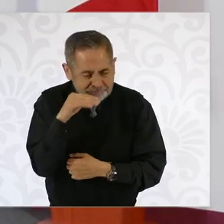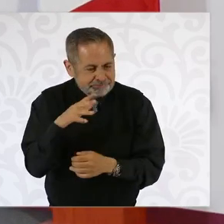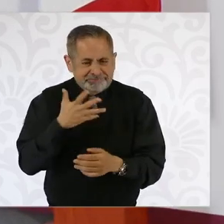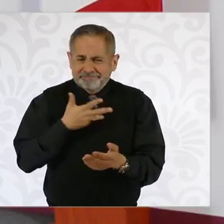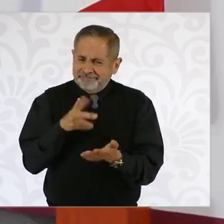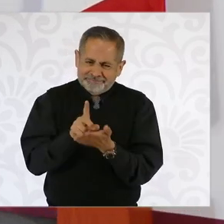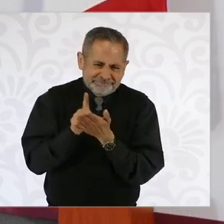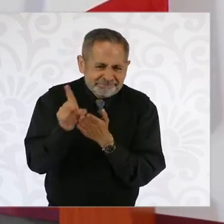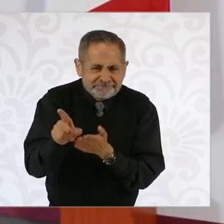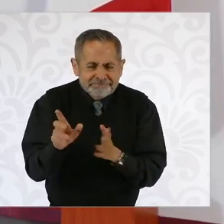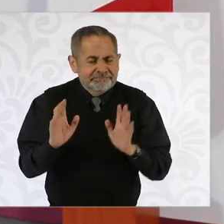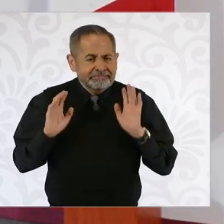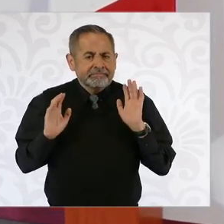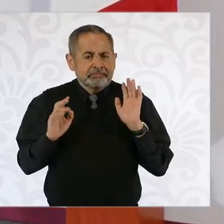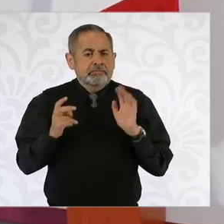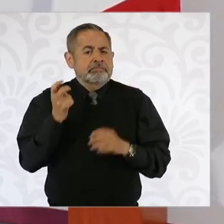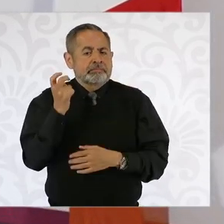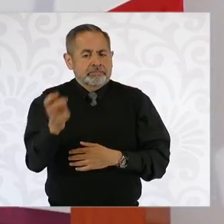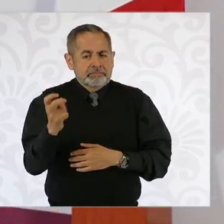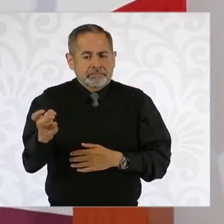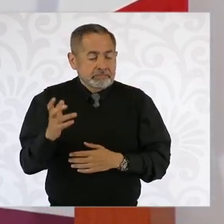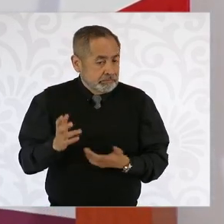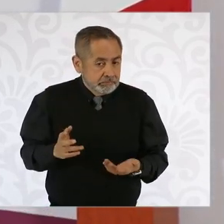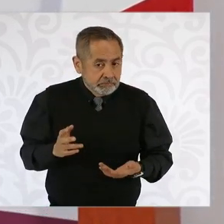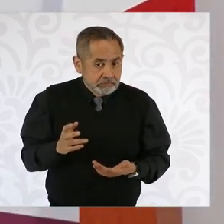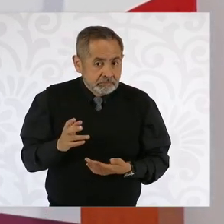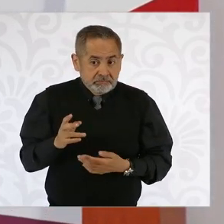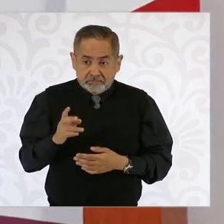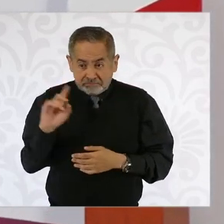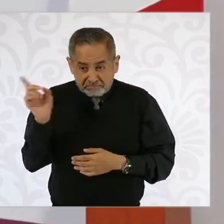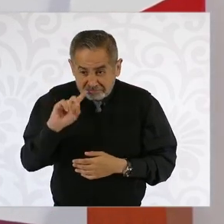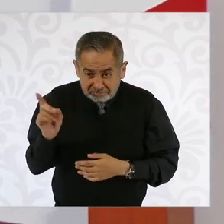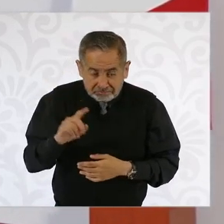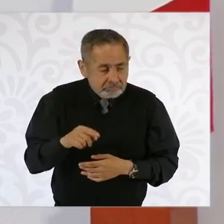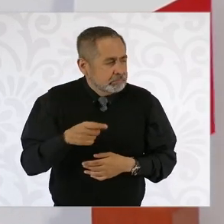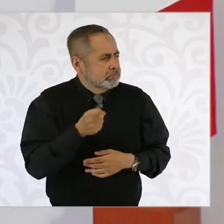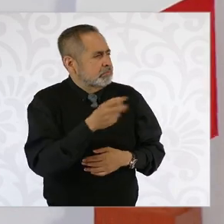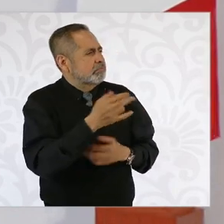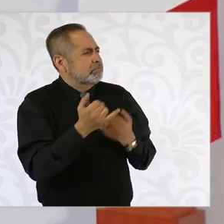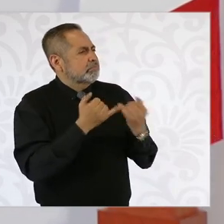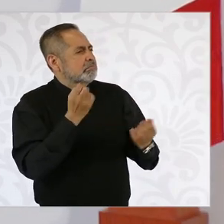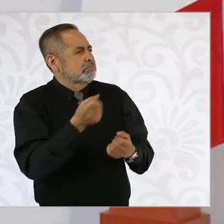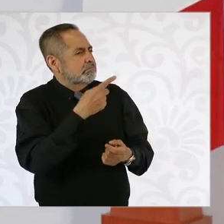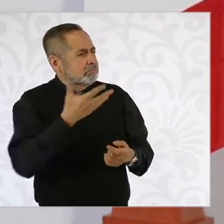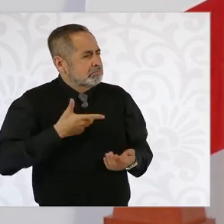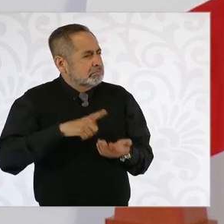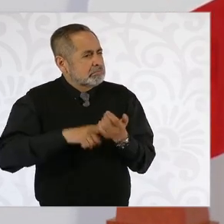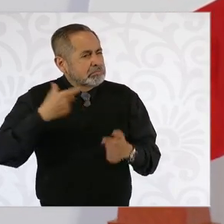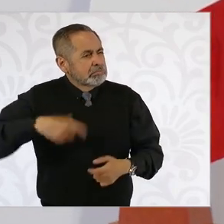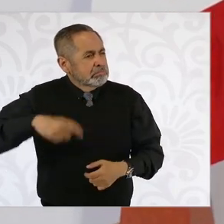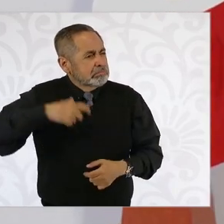derecho y si no se convierte en un privilegio de aquellos que la pueden pagar.